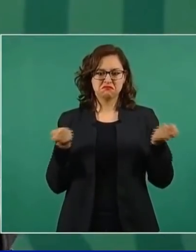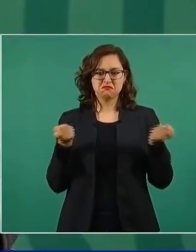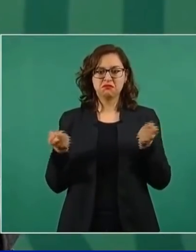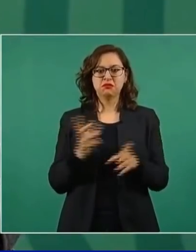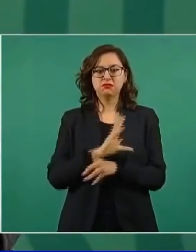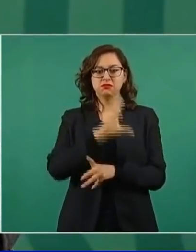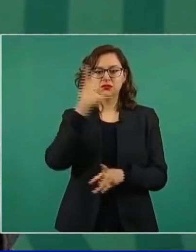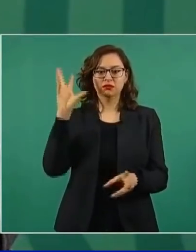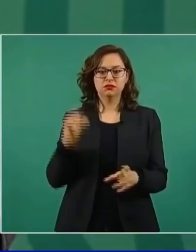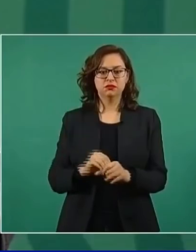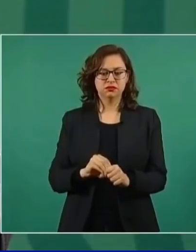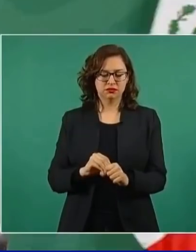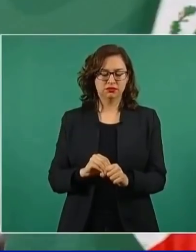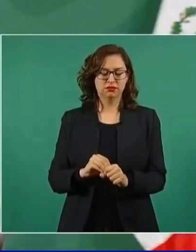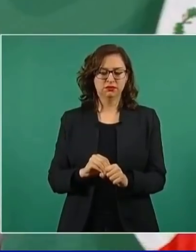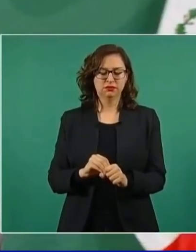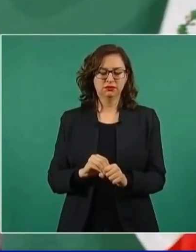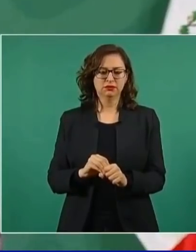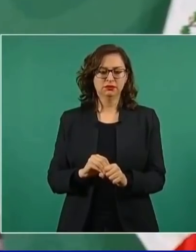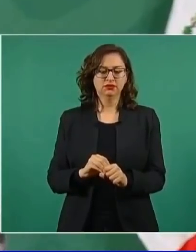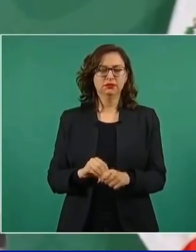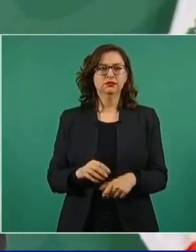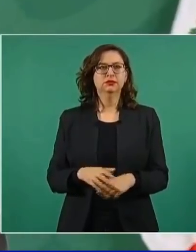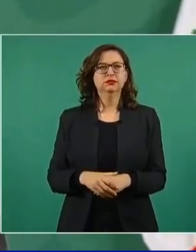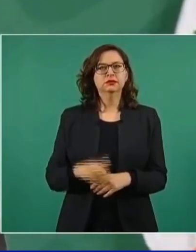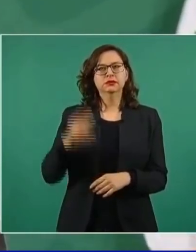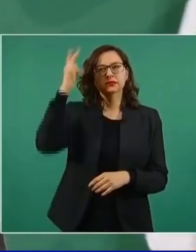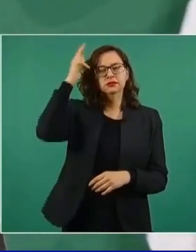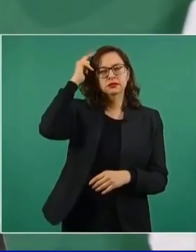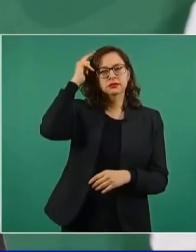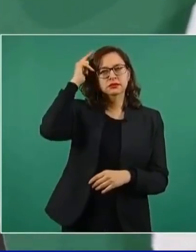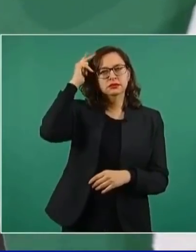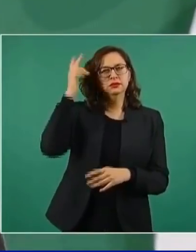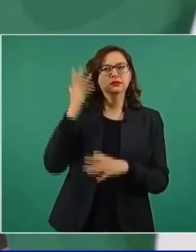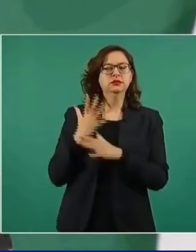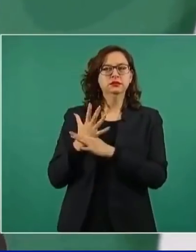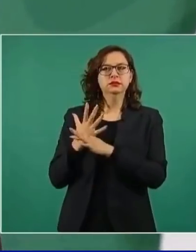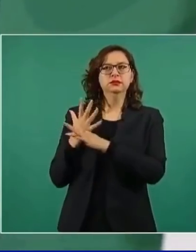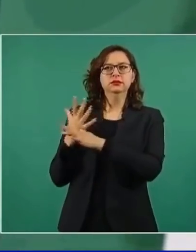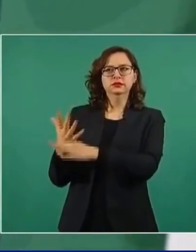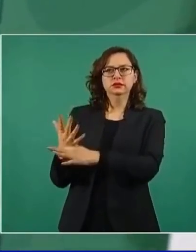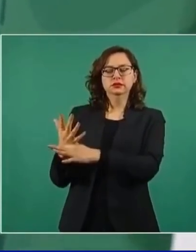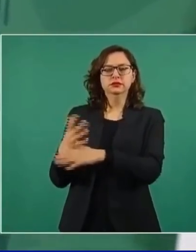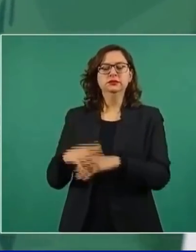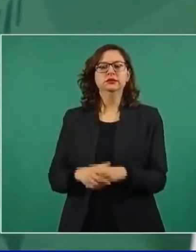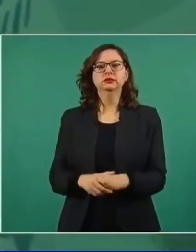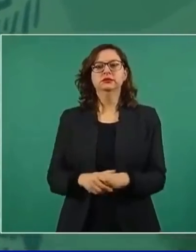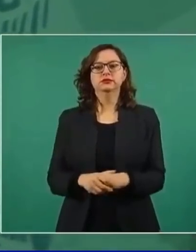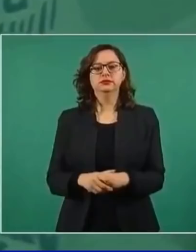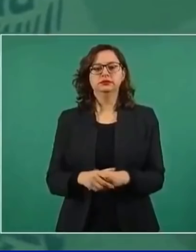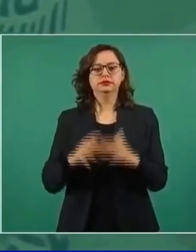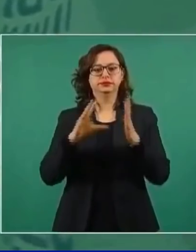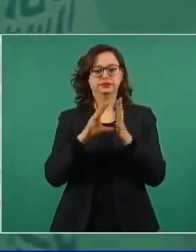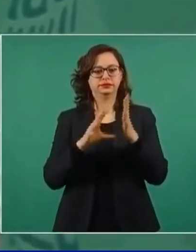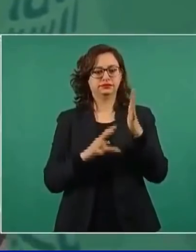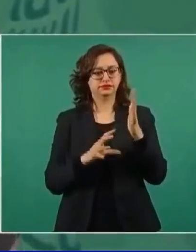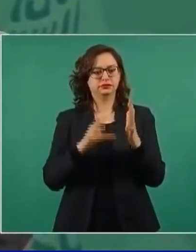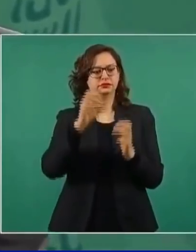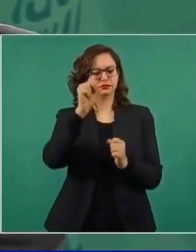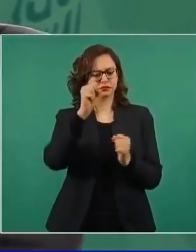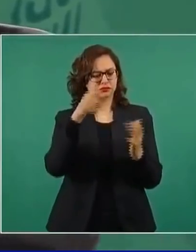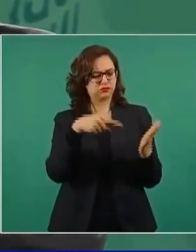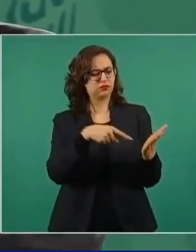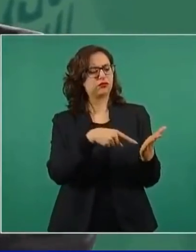Porfirio Díaz decía que la Constitución se respetaba